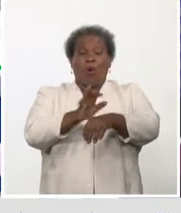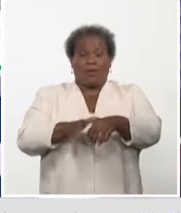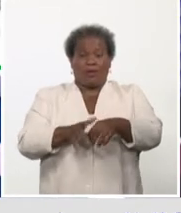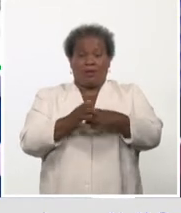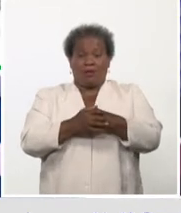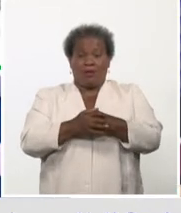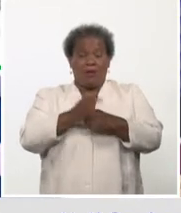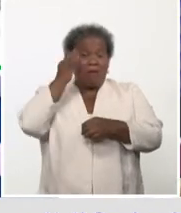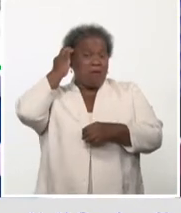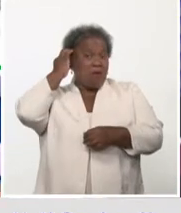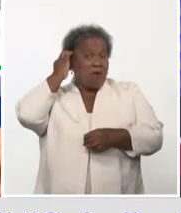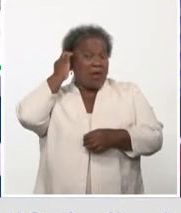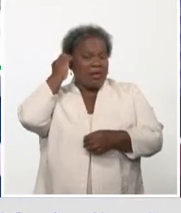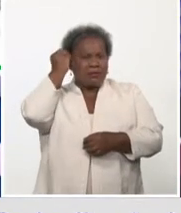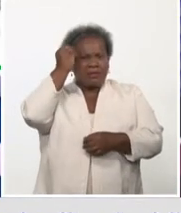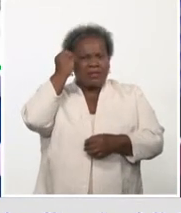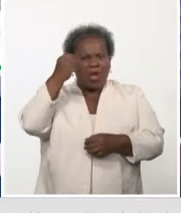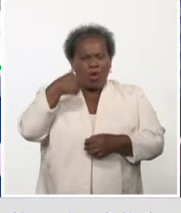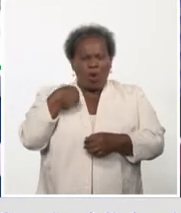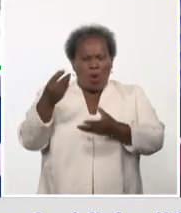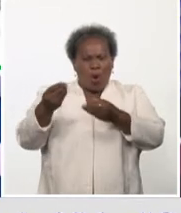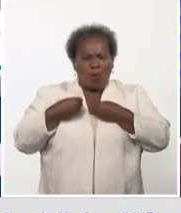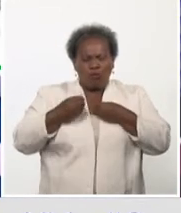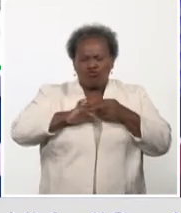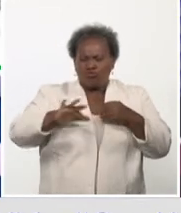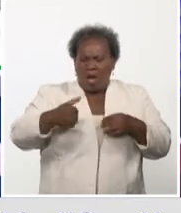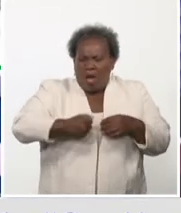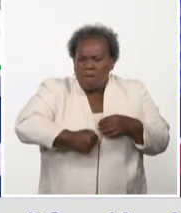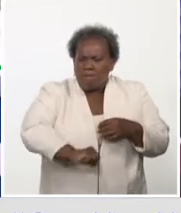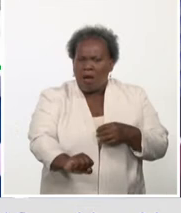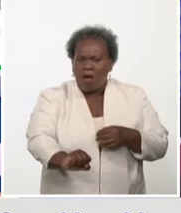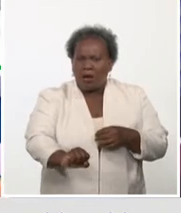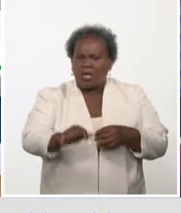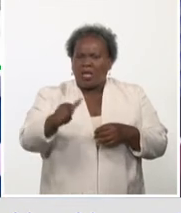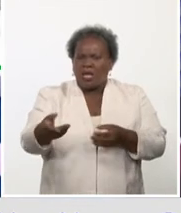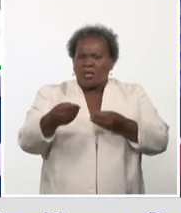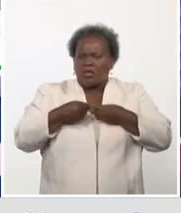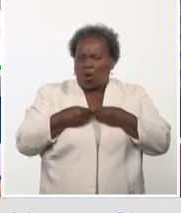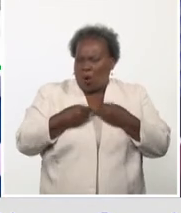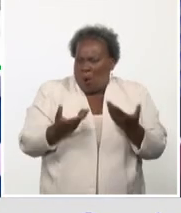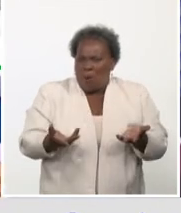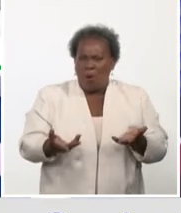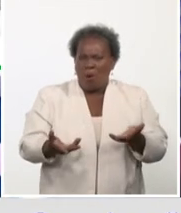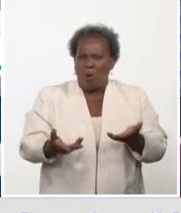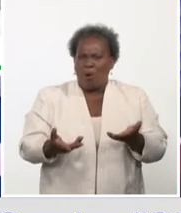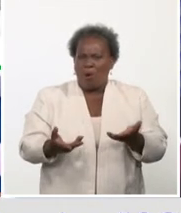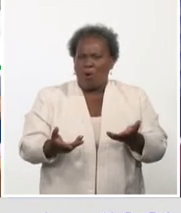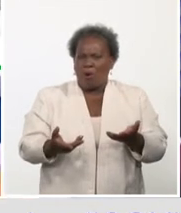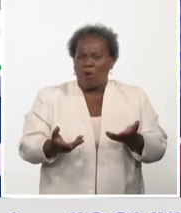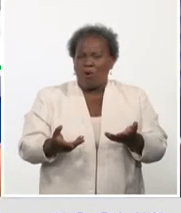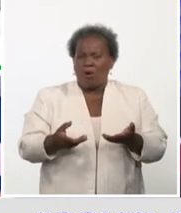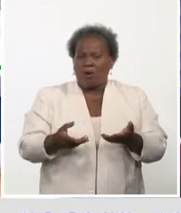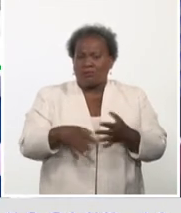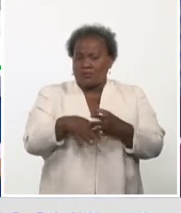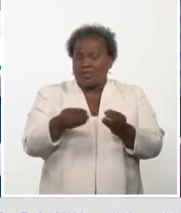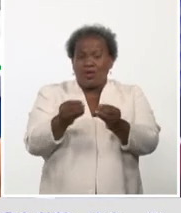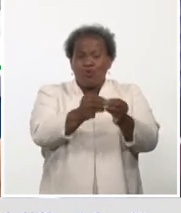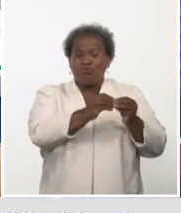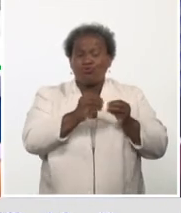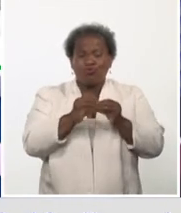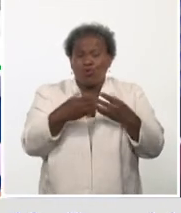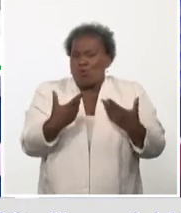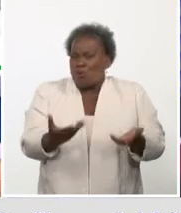¿cómo se contagia? ¿Ya tuvo a su bebé? ¿El contagio dónde ocurre? En el contacto, usted ha dicho que